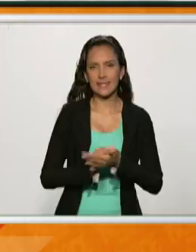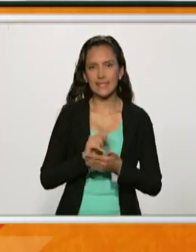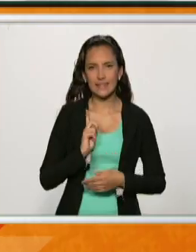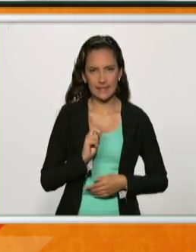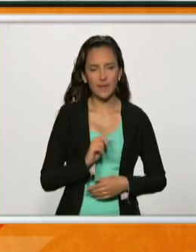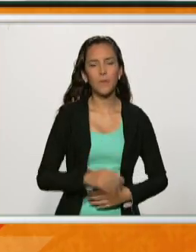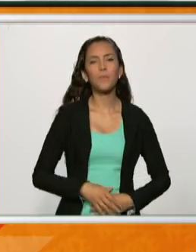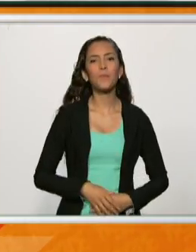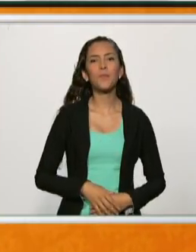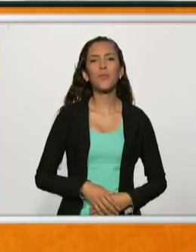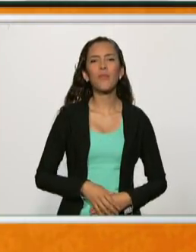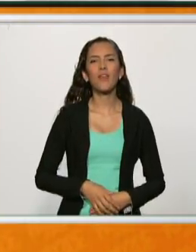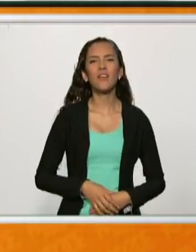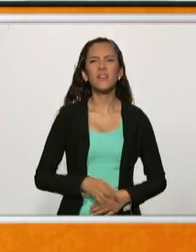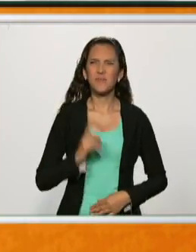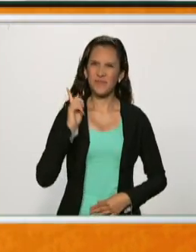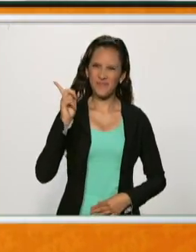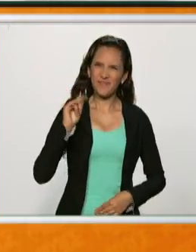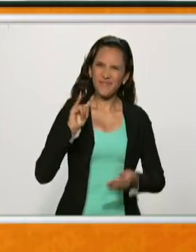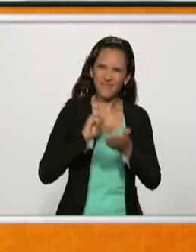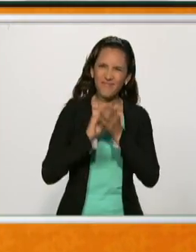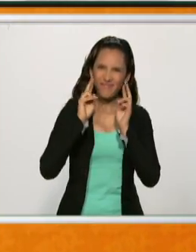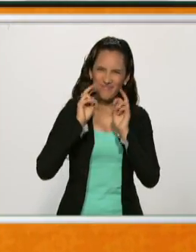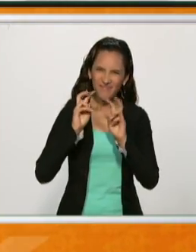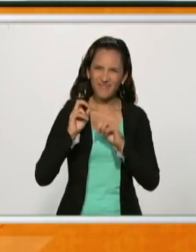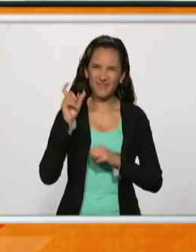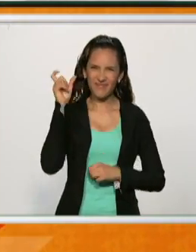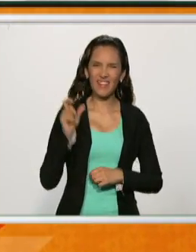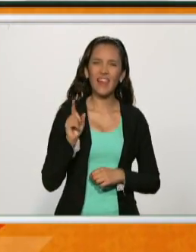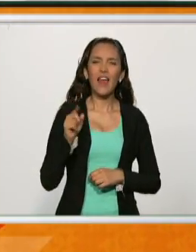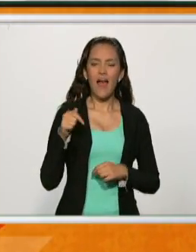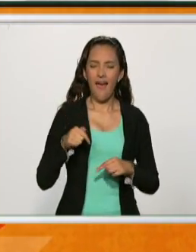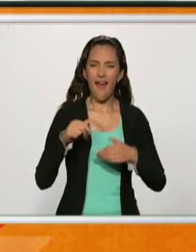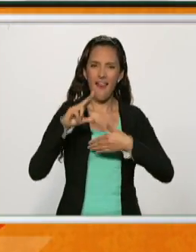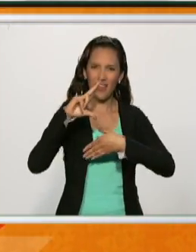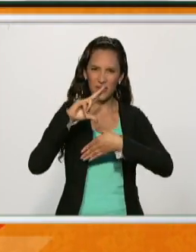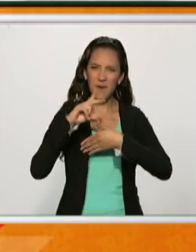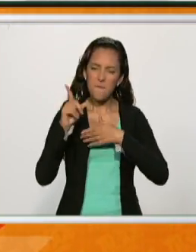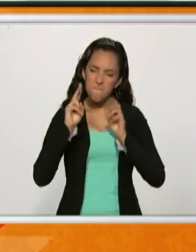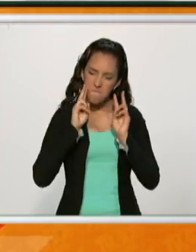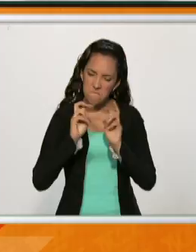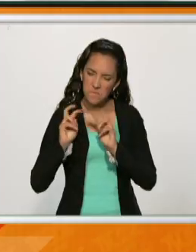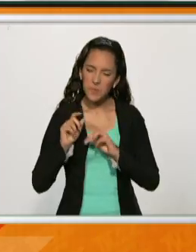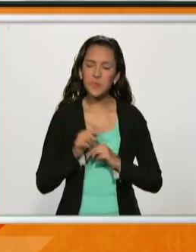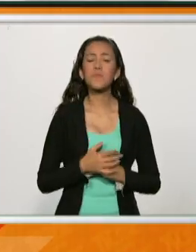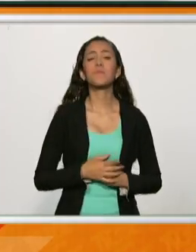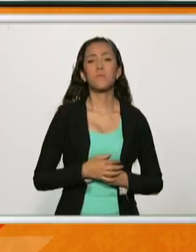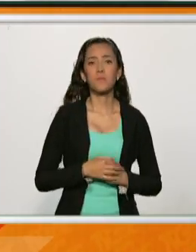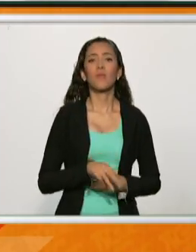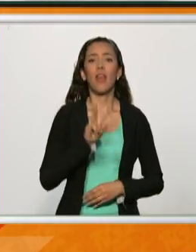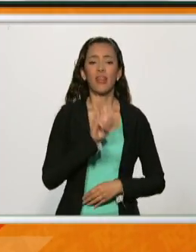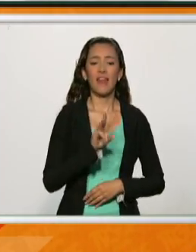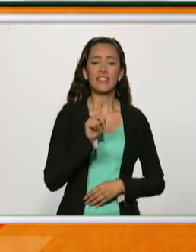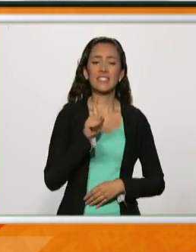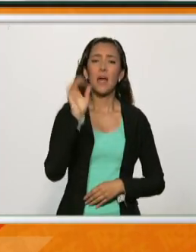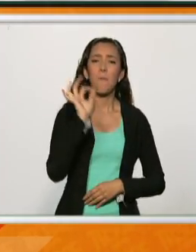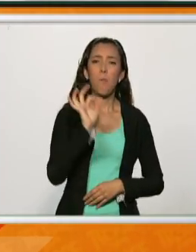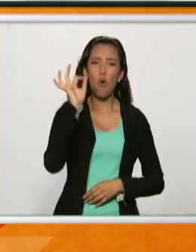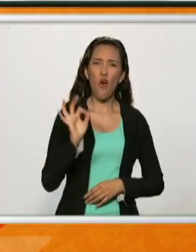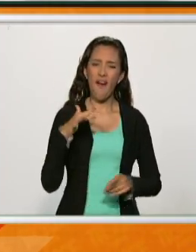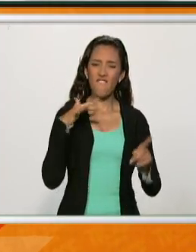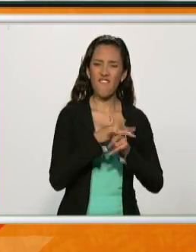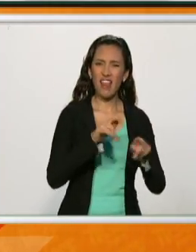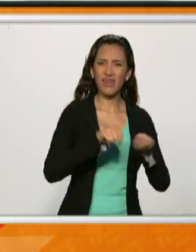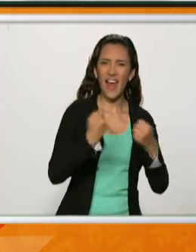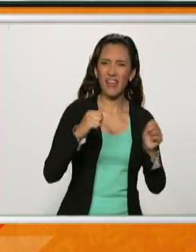De acuerdo a los estudios que ha hecho el laboratorio de CET Latinoamérica, el 36% de los ataques de las